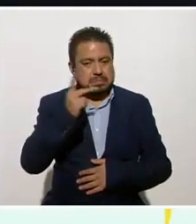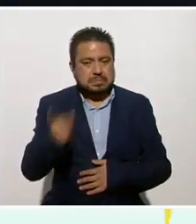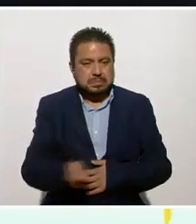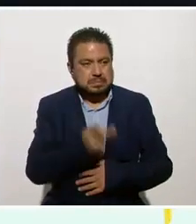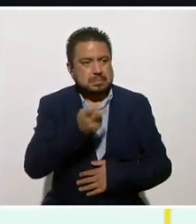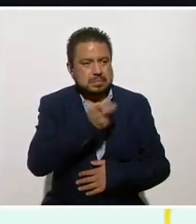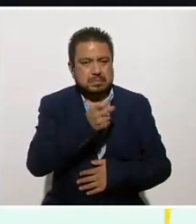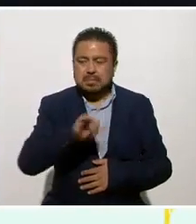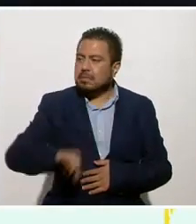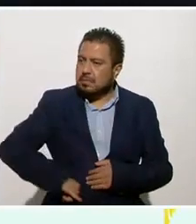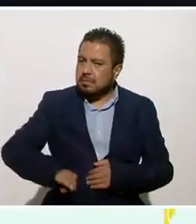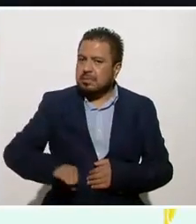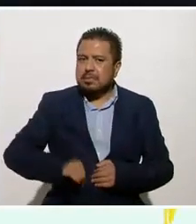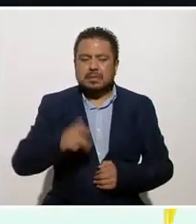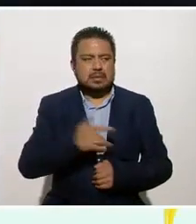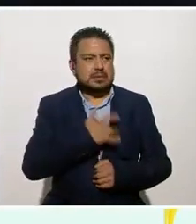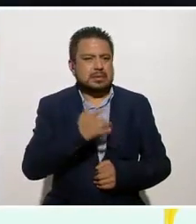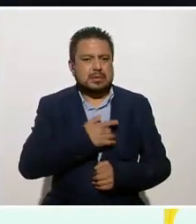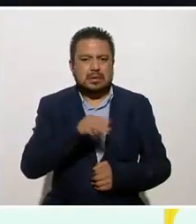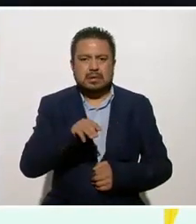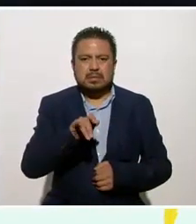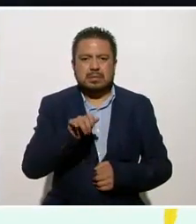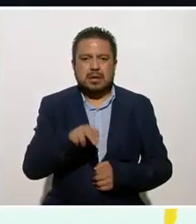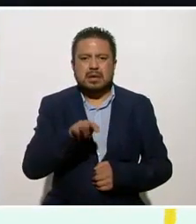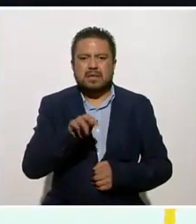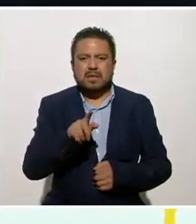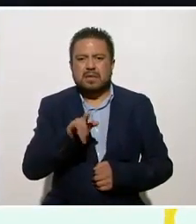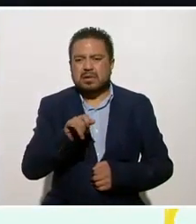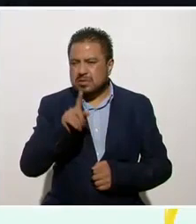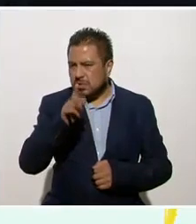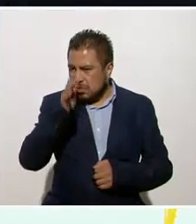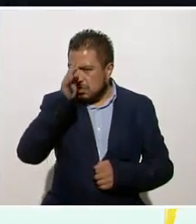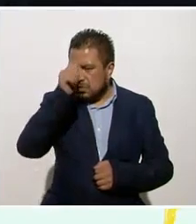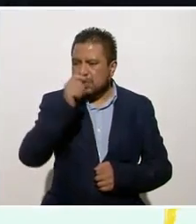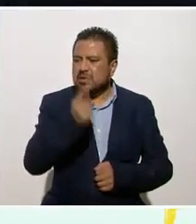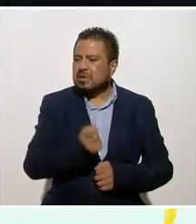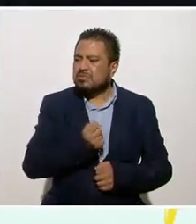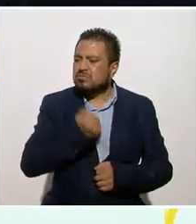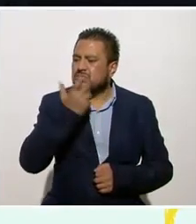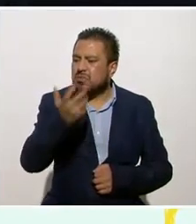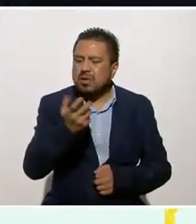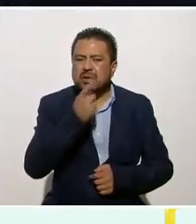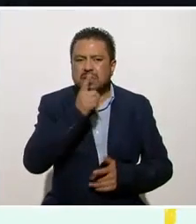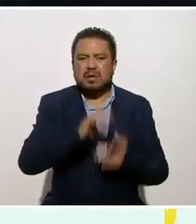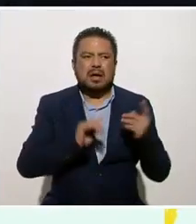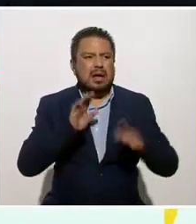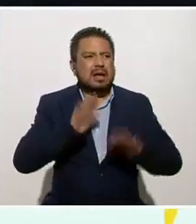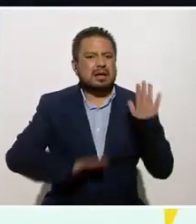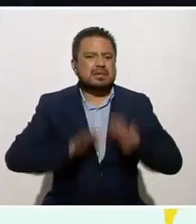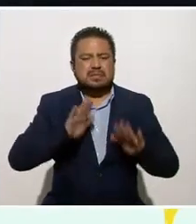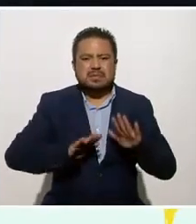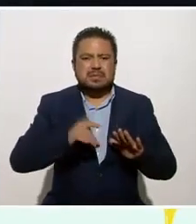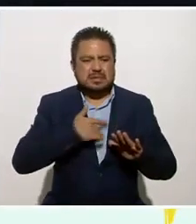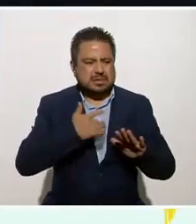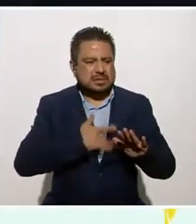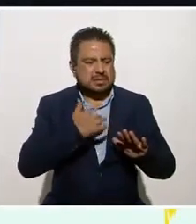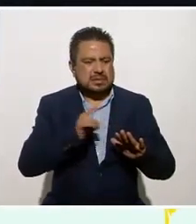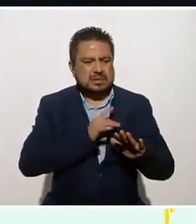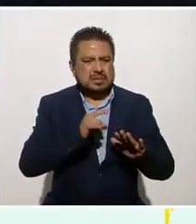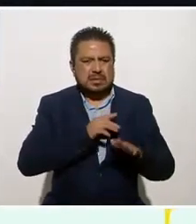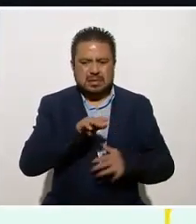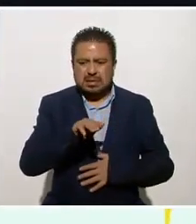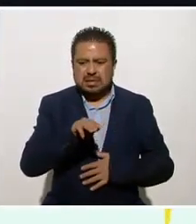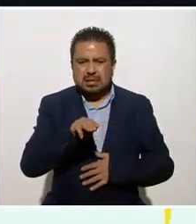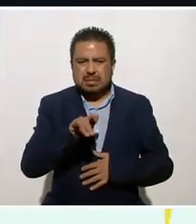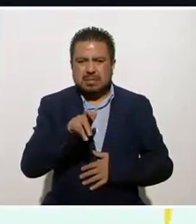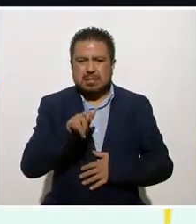interesante porque pareciera que Mindfulness es como un término, desde la pronunciación. A veces nos da un poco de miedo decir Mindfulness,